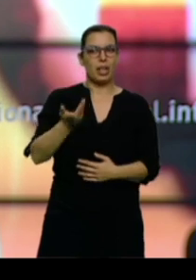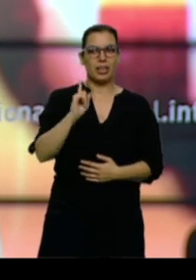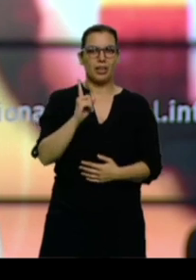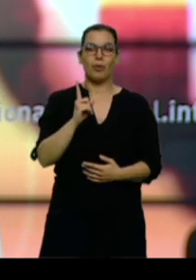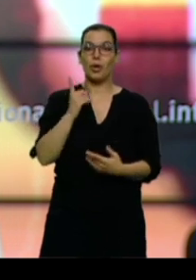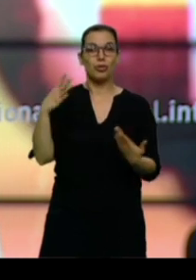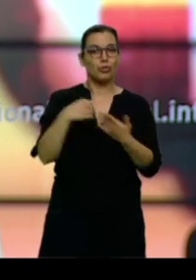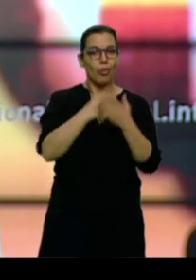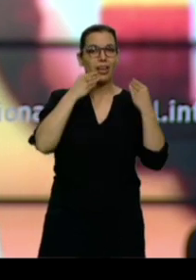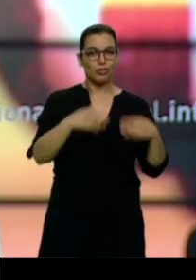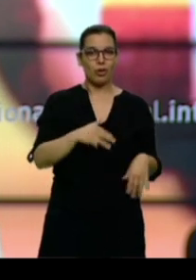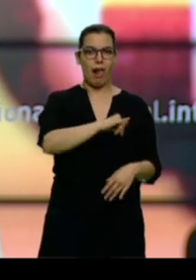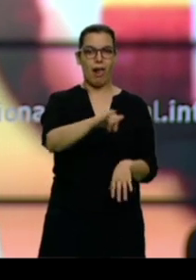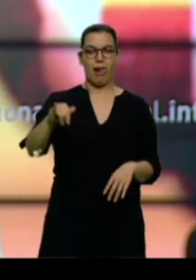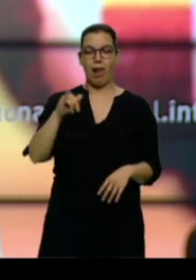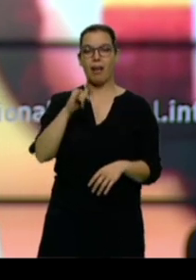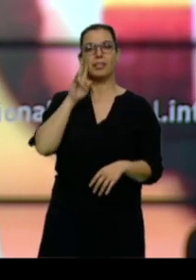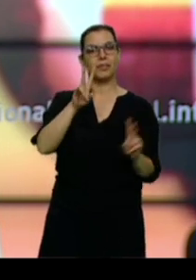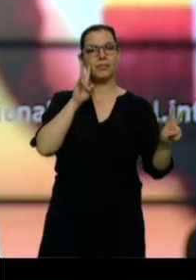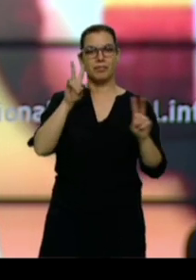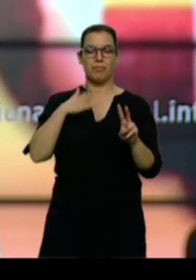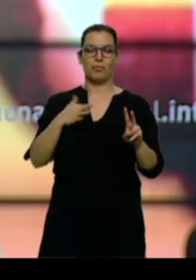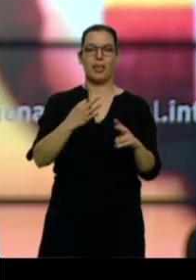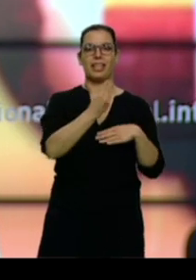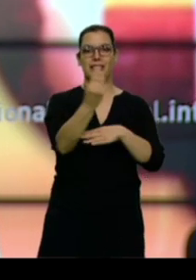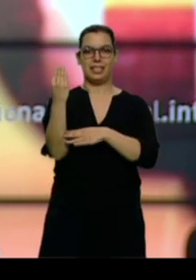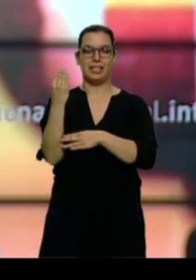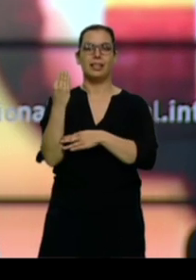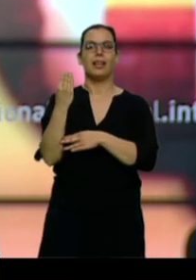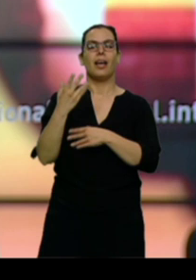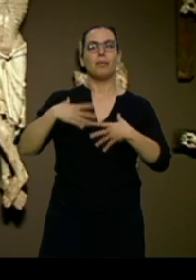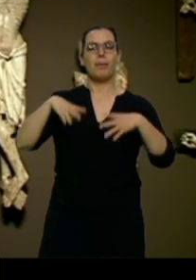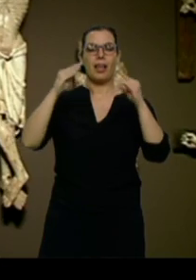contar. Es lo que nos muestra esta exposición en el Palacio de Villena de Valladolid.